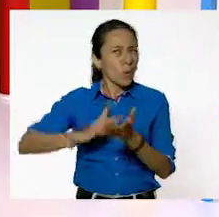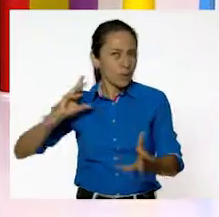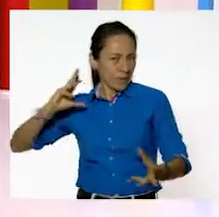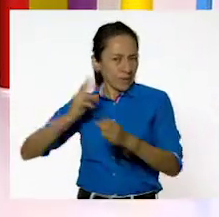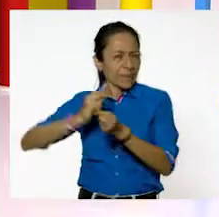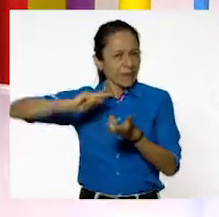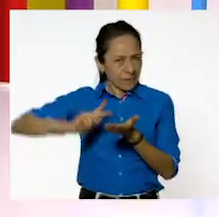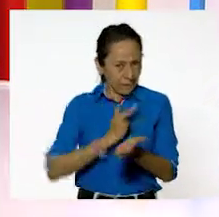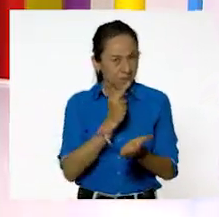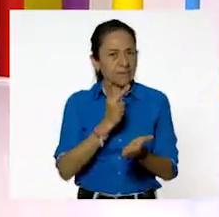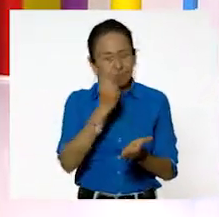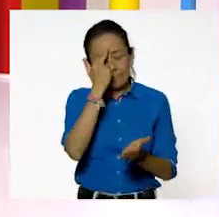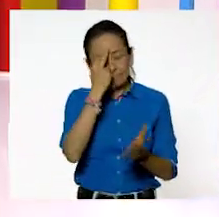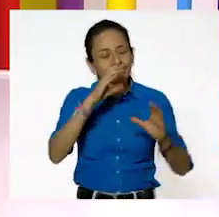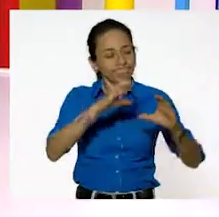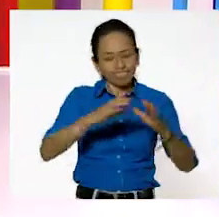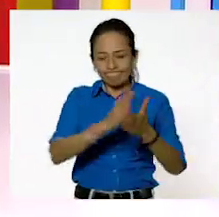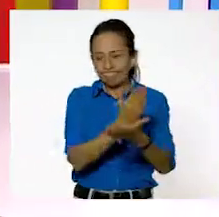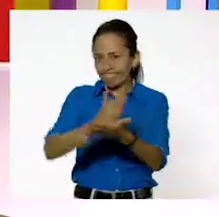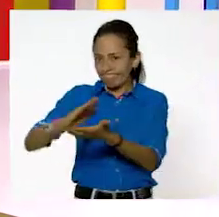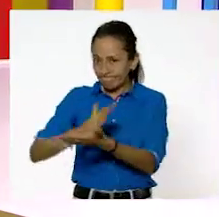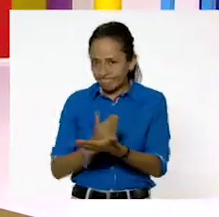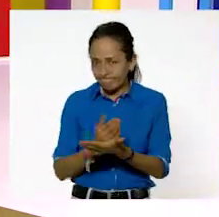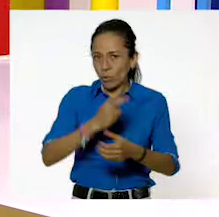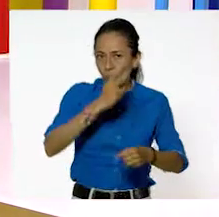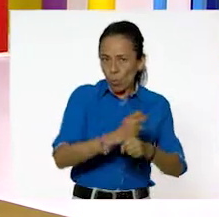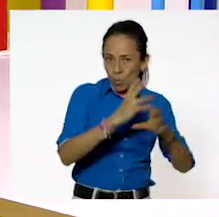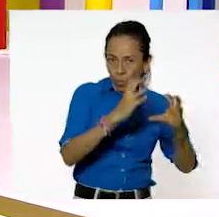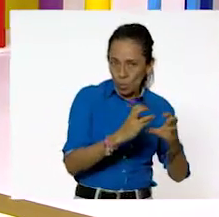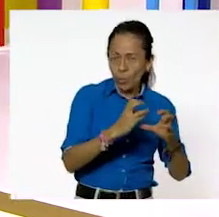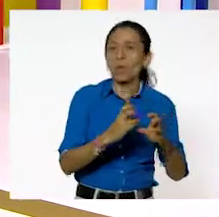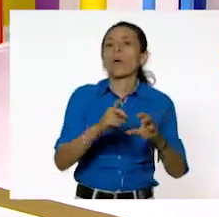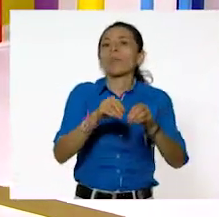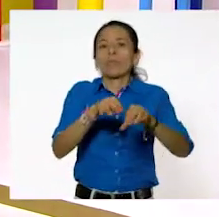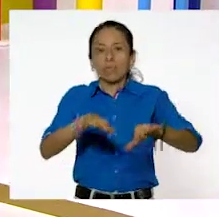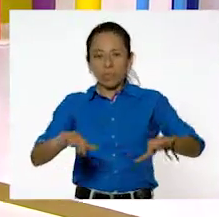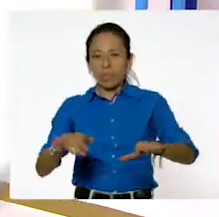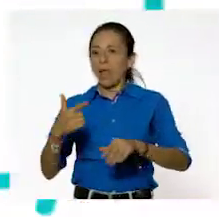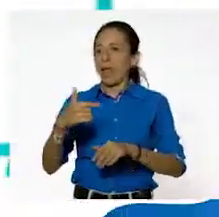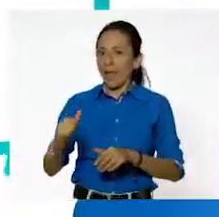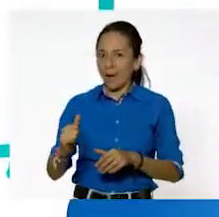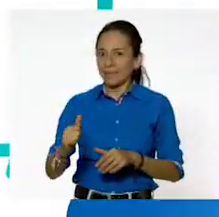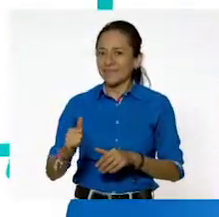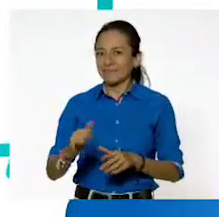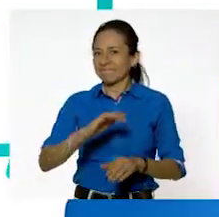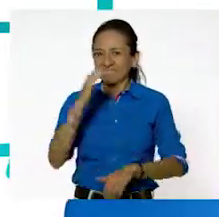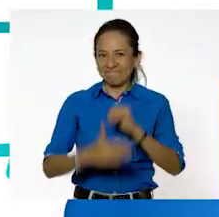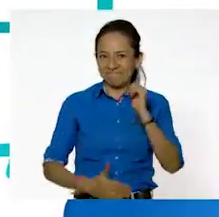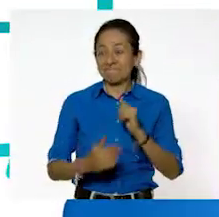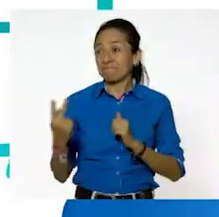líquidos y gaseosos. Espero lo hayan disfrutado tanto como nosotros. Continuamos aquí en Aprende en Casa.